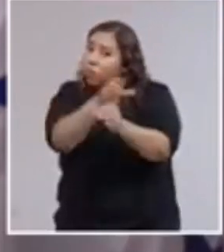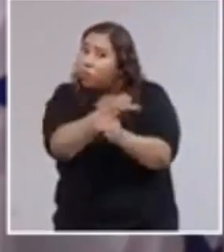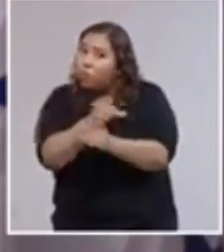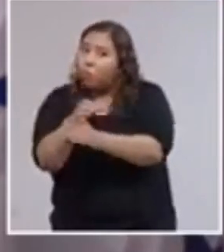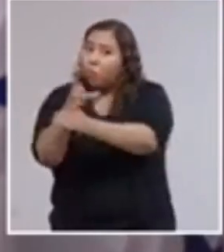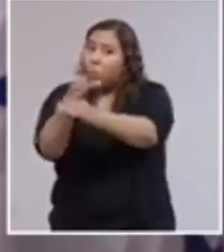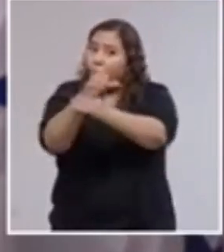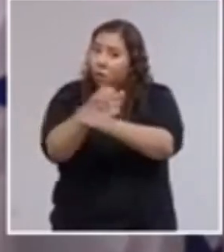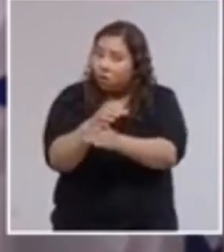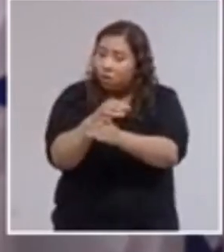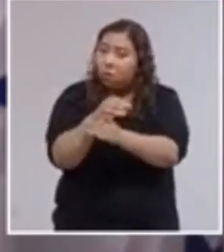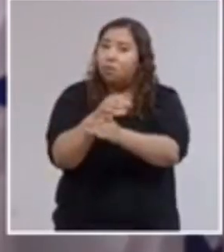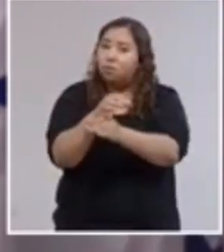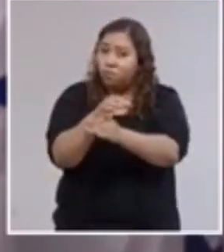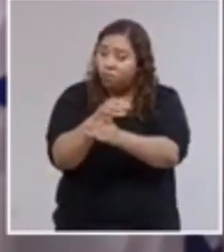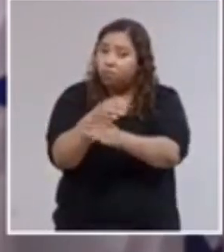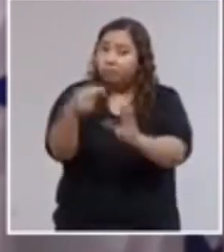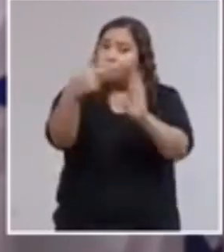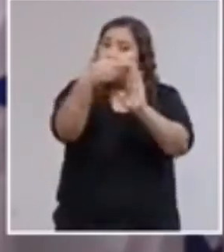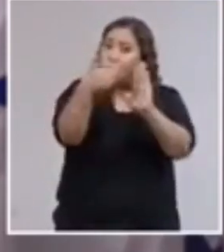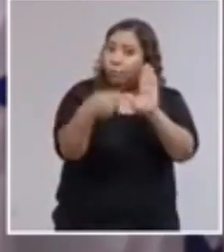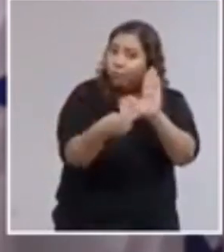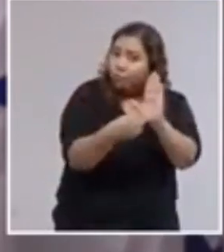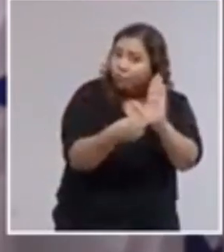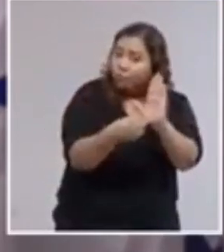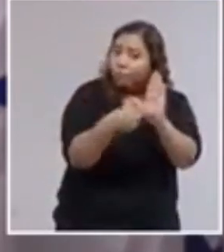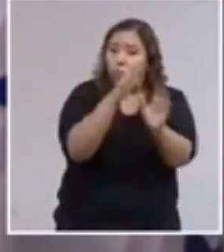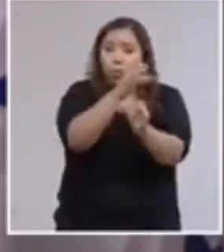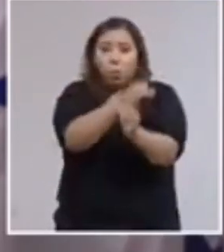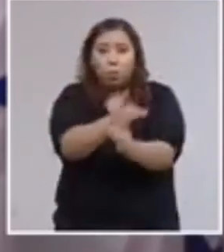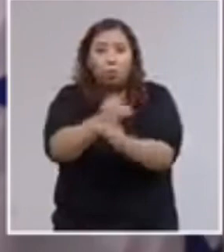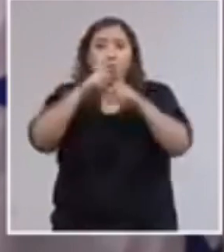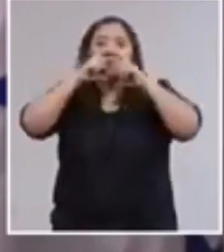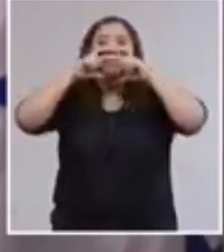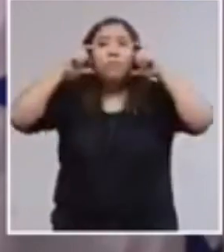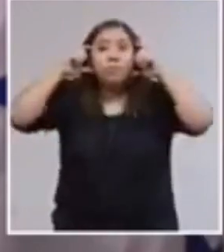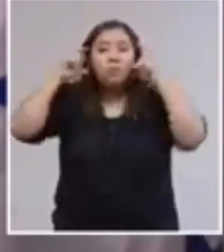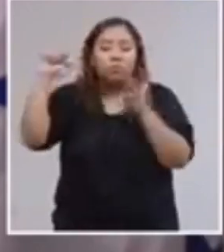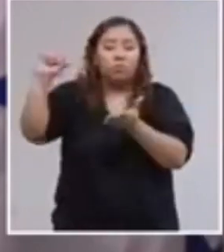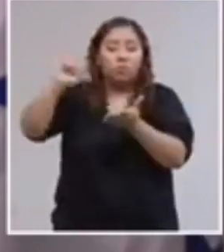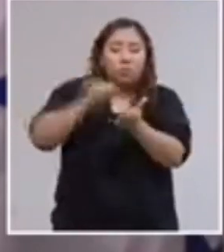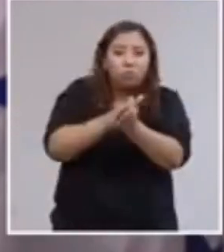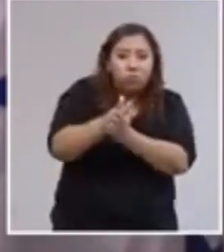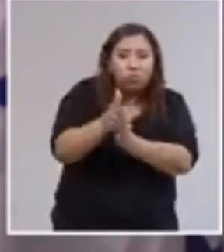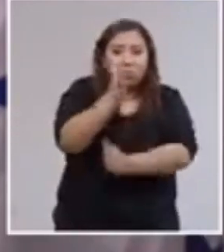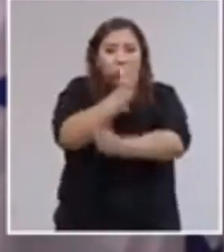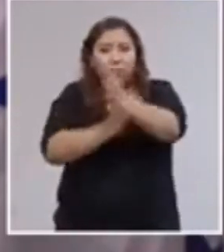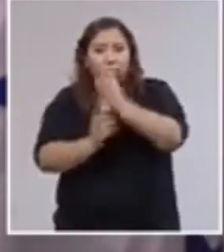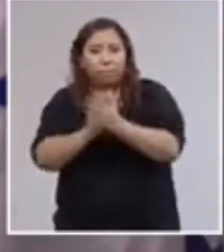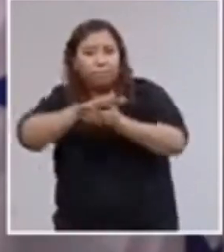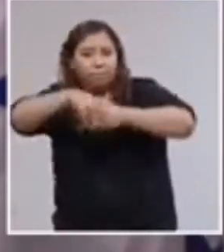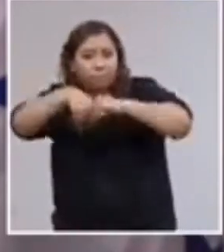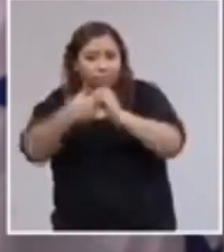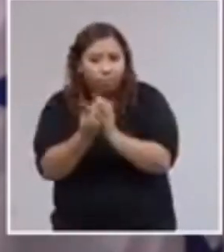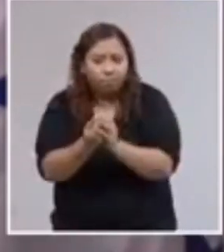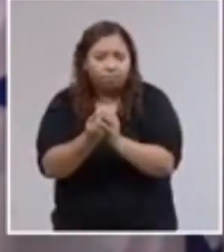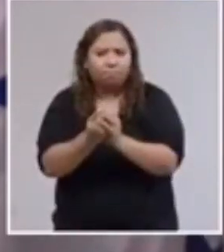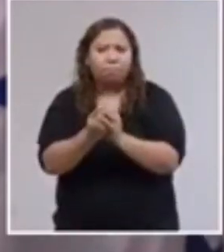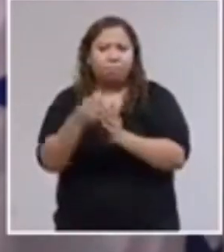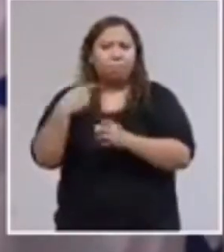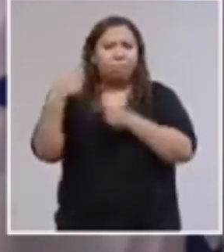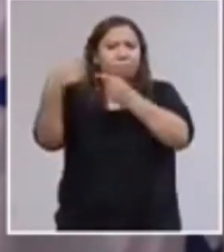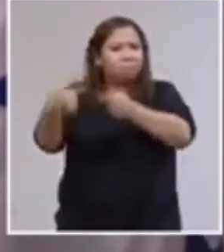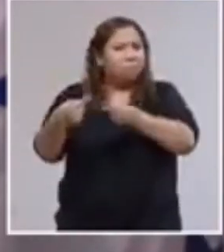las medidas de bioseguridad. Seguimos en la lucha y confiamos en Dios que vamos a salir